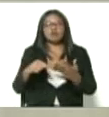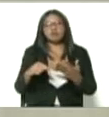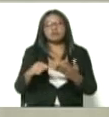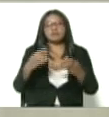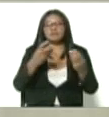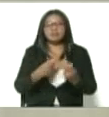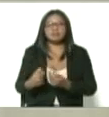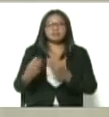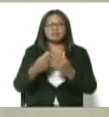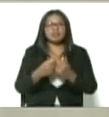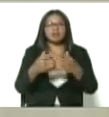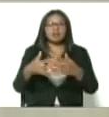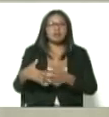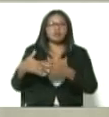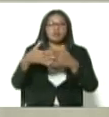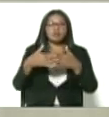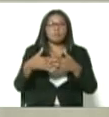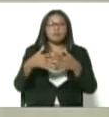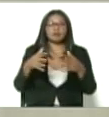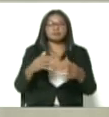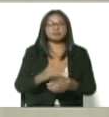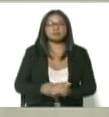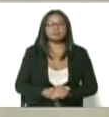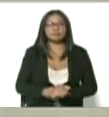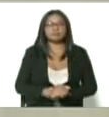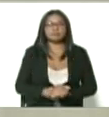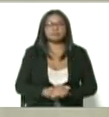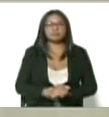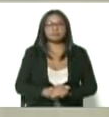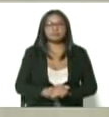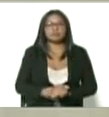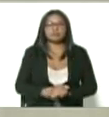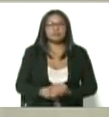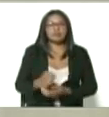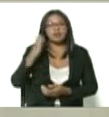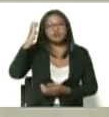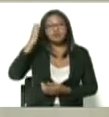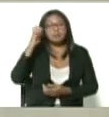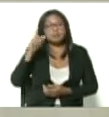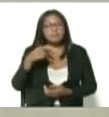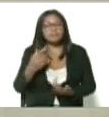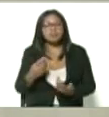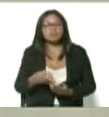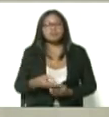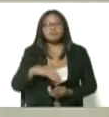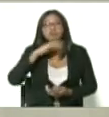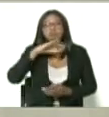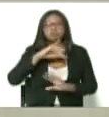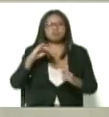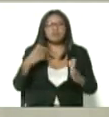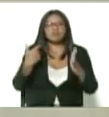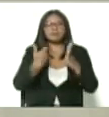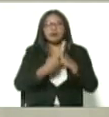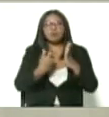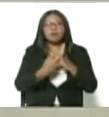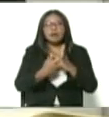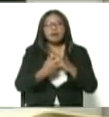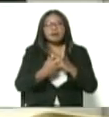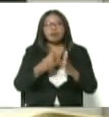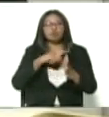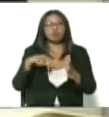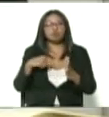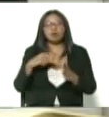Europa, en Estados Unidos, suficiente para vacunar, bueno, 10 veces a la población venezolana.